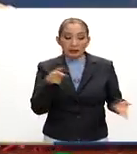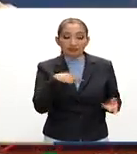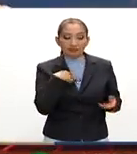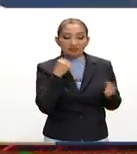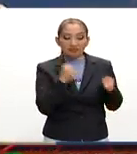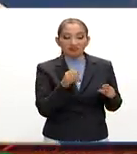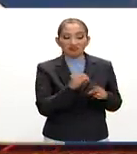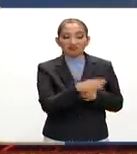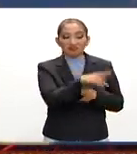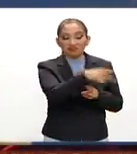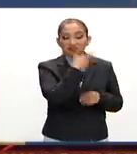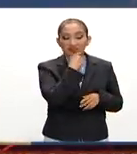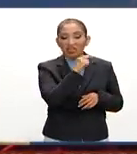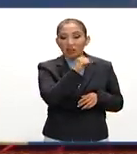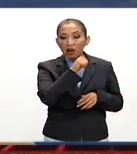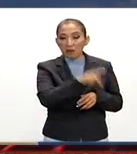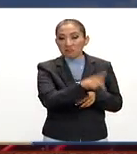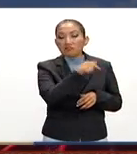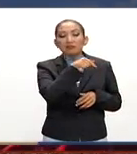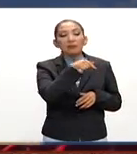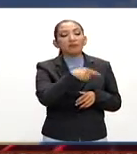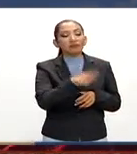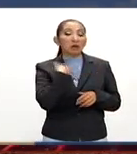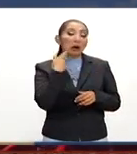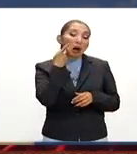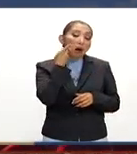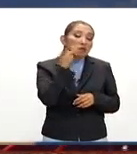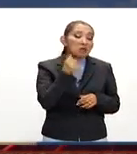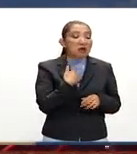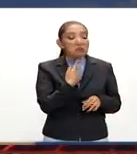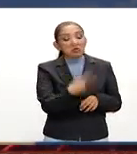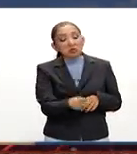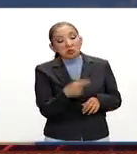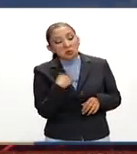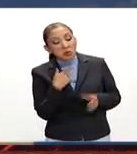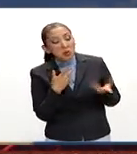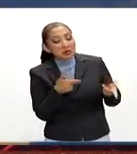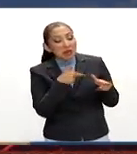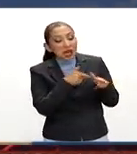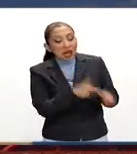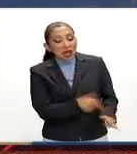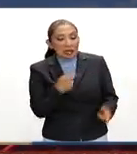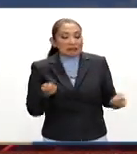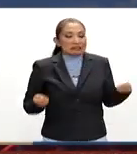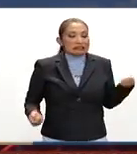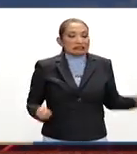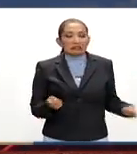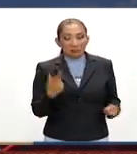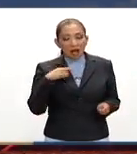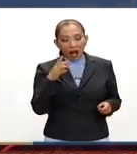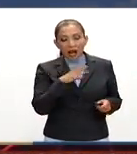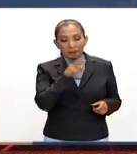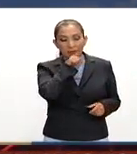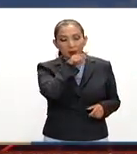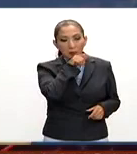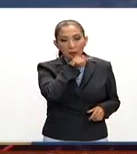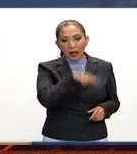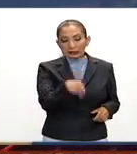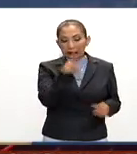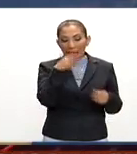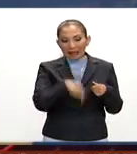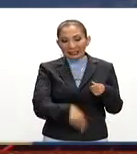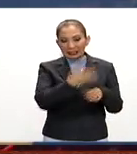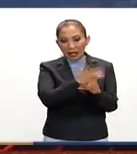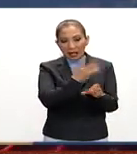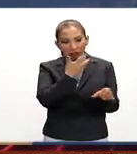repercusión mayor para Donald Trump. Esperemos que puedan sus huestes mantenerse controladas porque hay una gran preocupación en este país